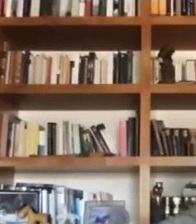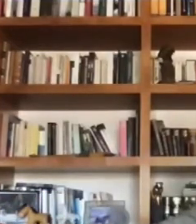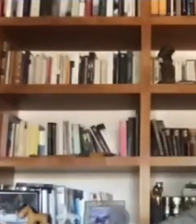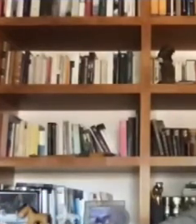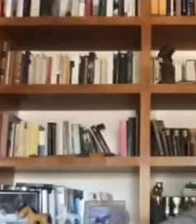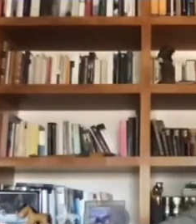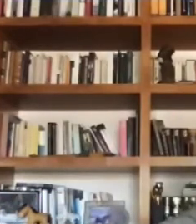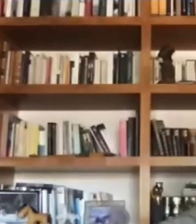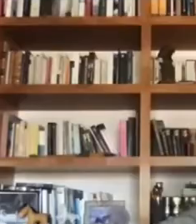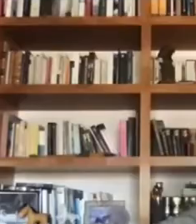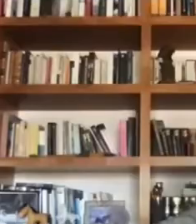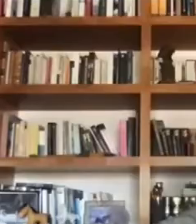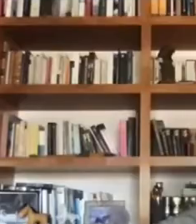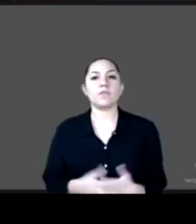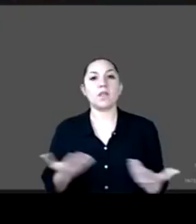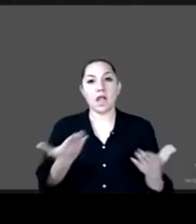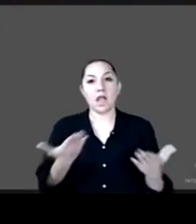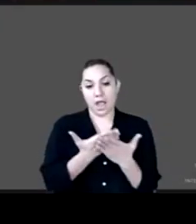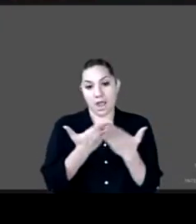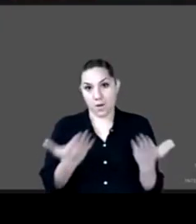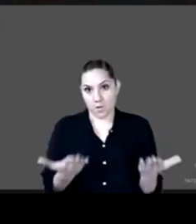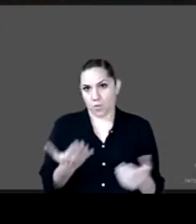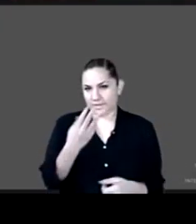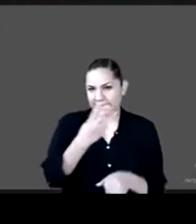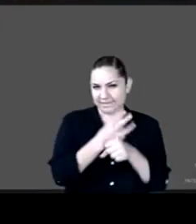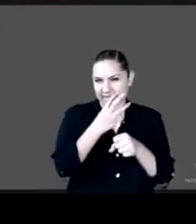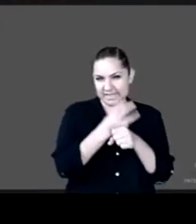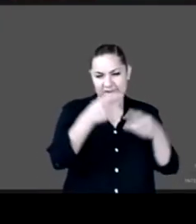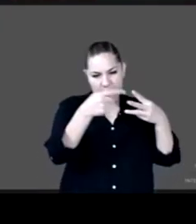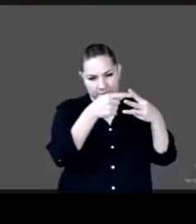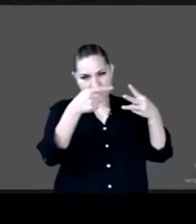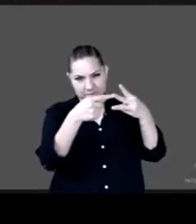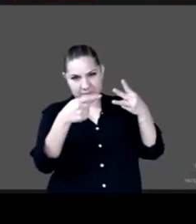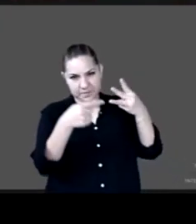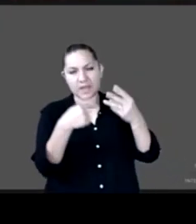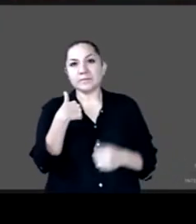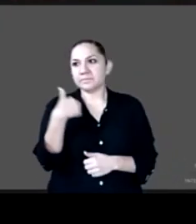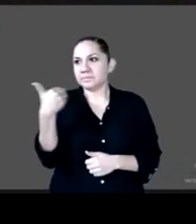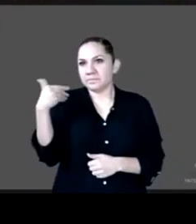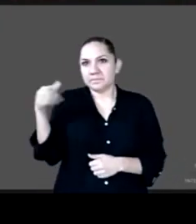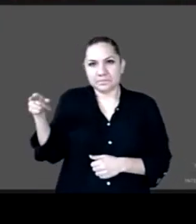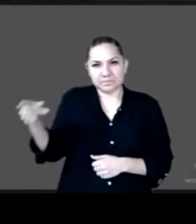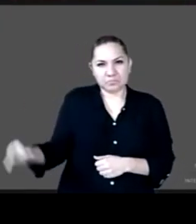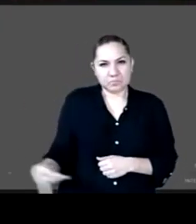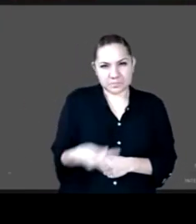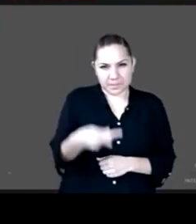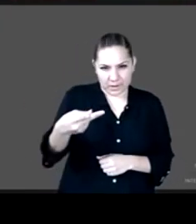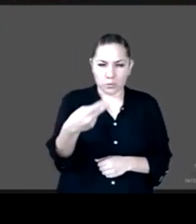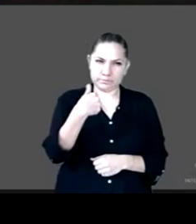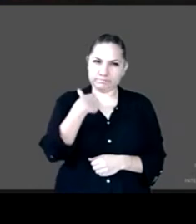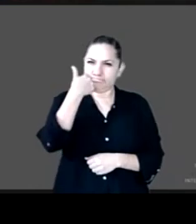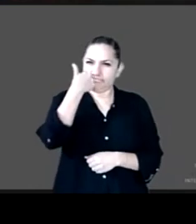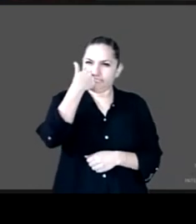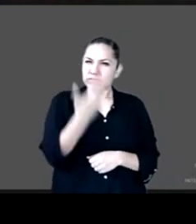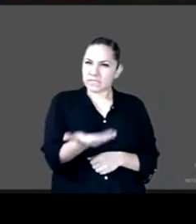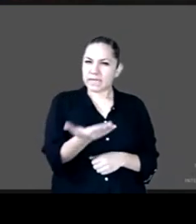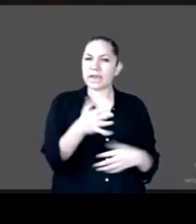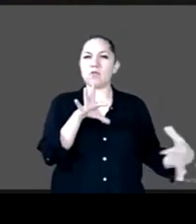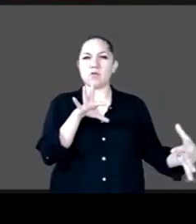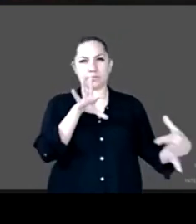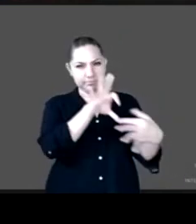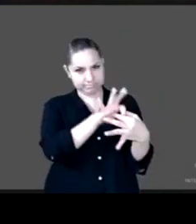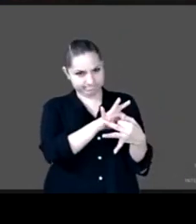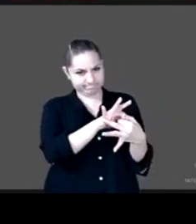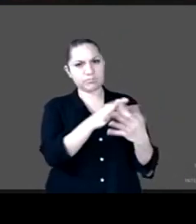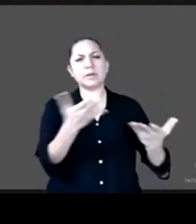ronda y yo quisiera insistir con la pregunta que hacía hace un momento porque no te niego una